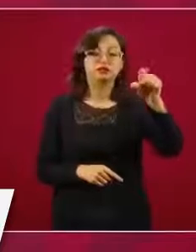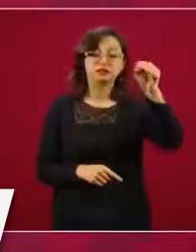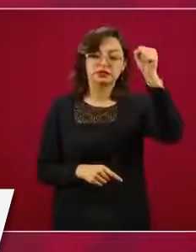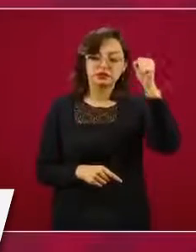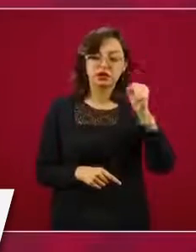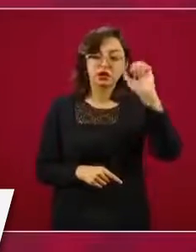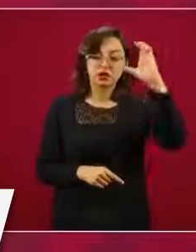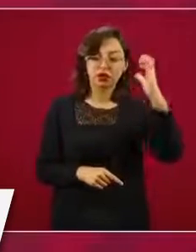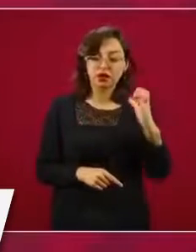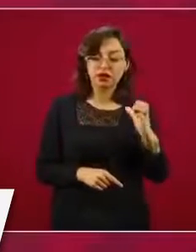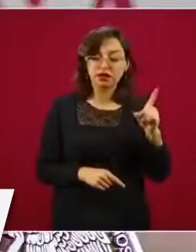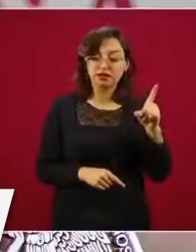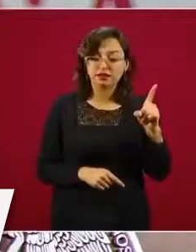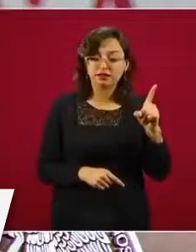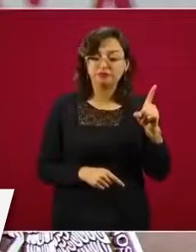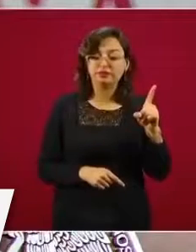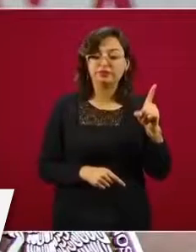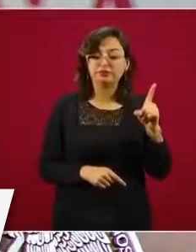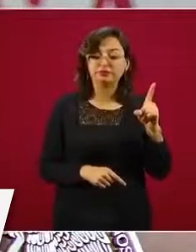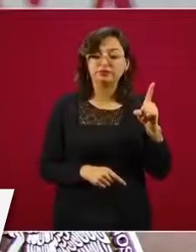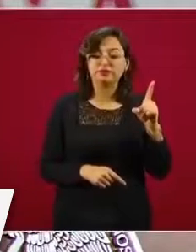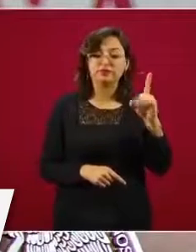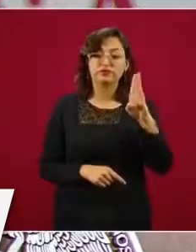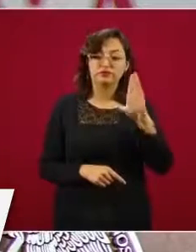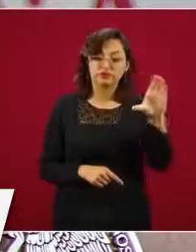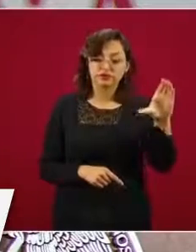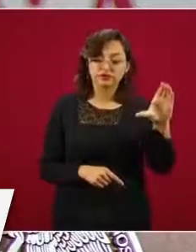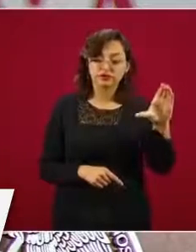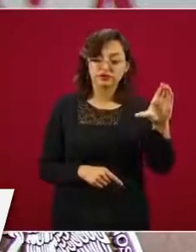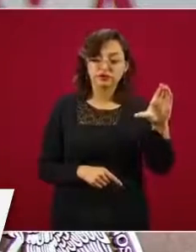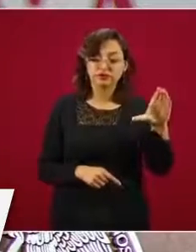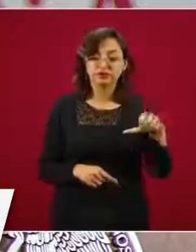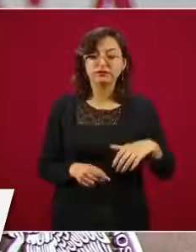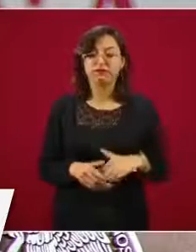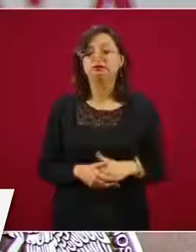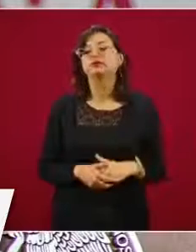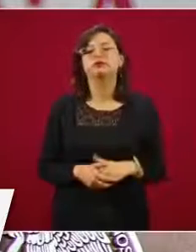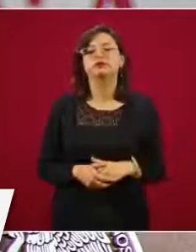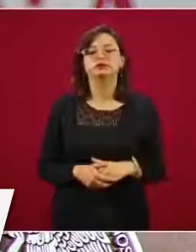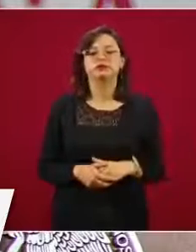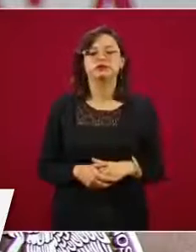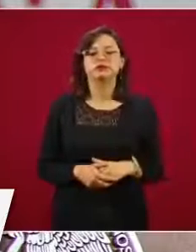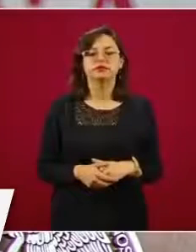Culiacán y Baja California, la primera